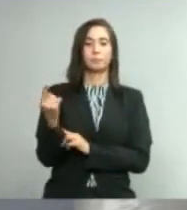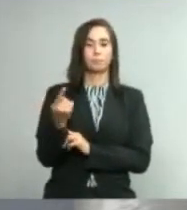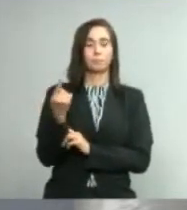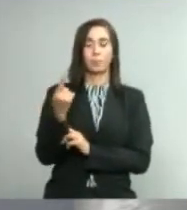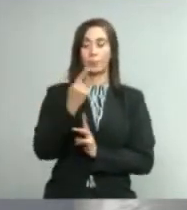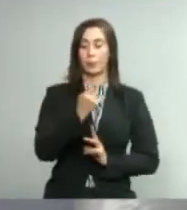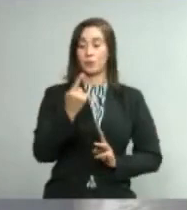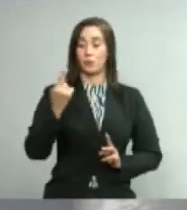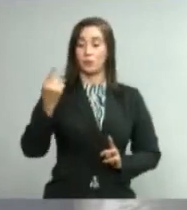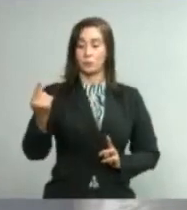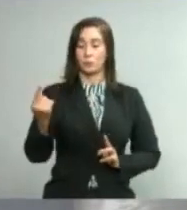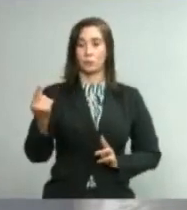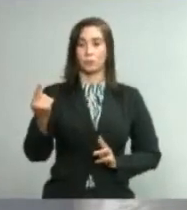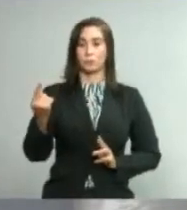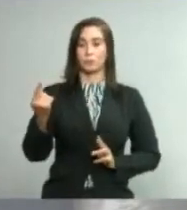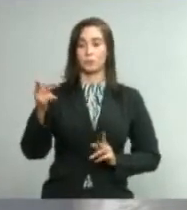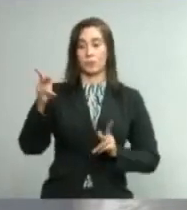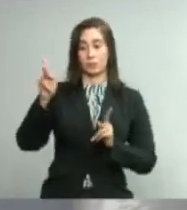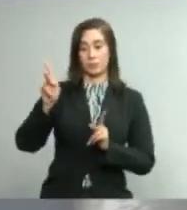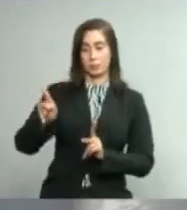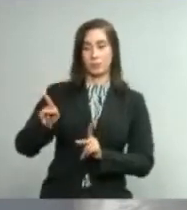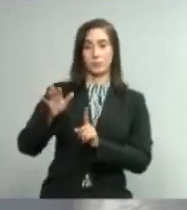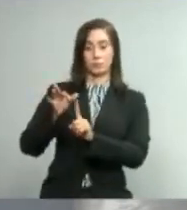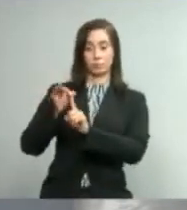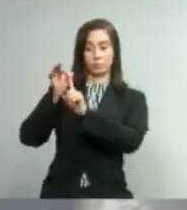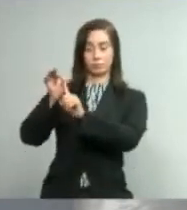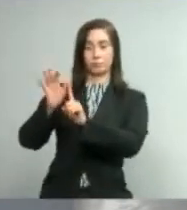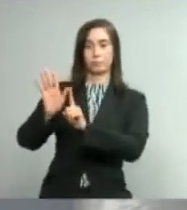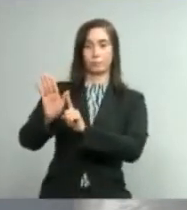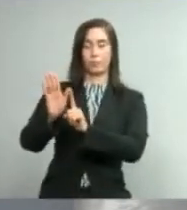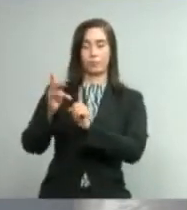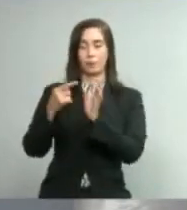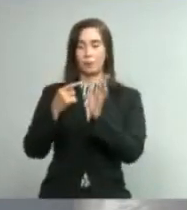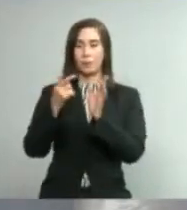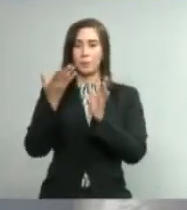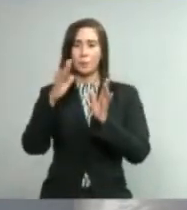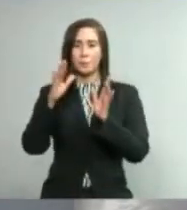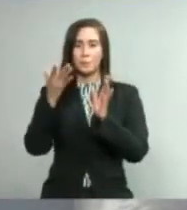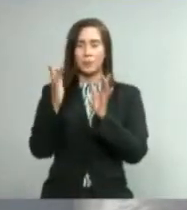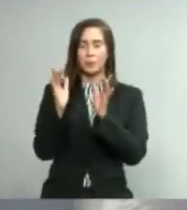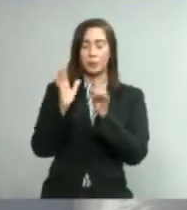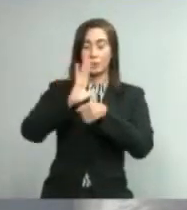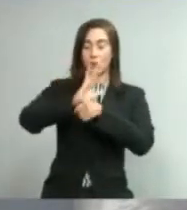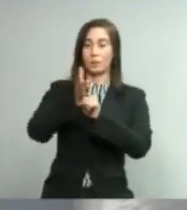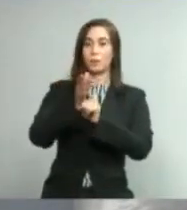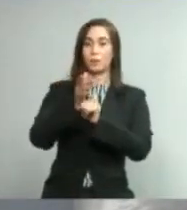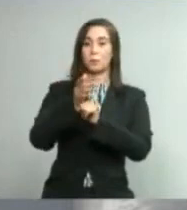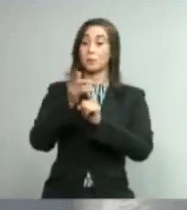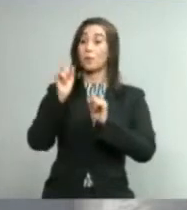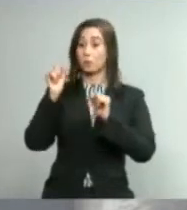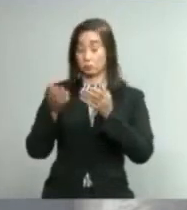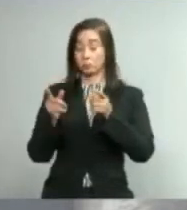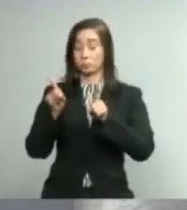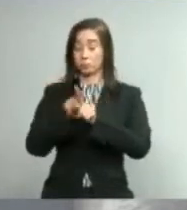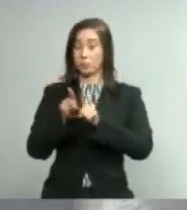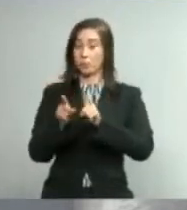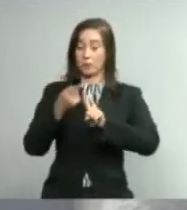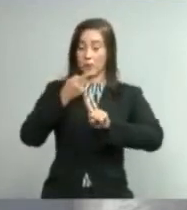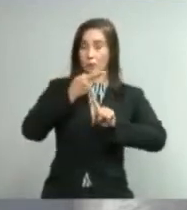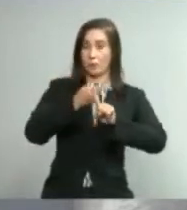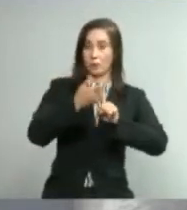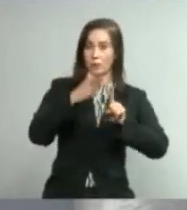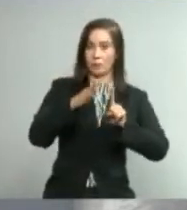y aislamiento en los hogares a las personas que presenten signos como fiebre,